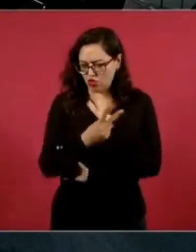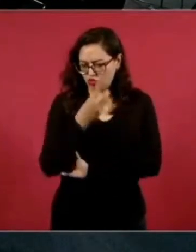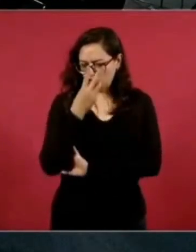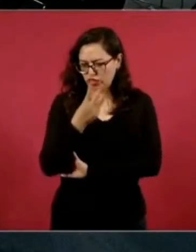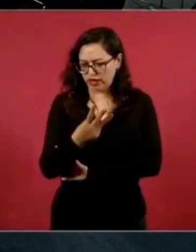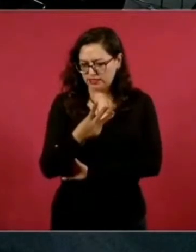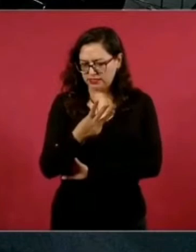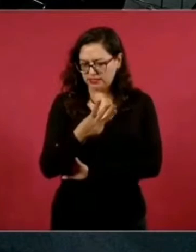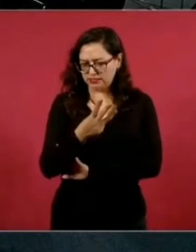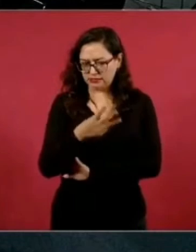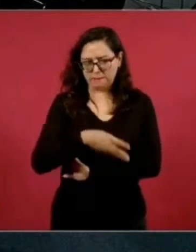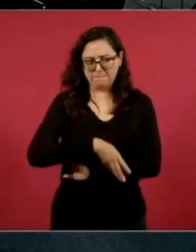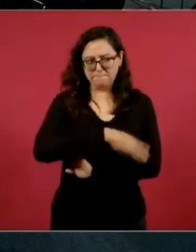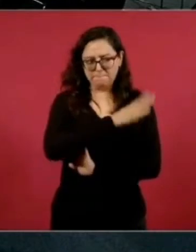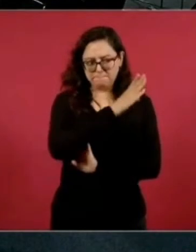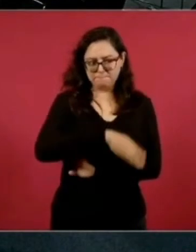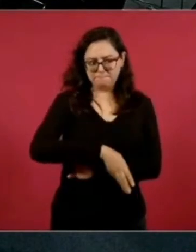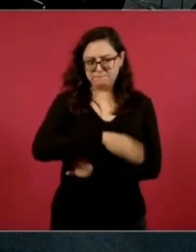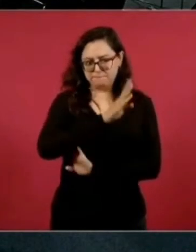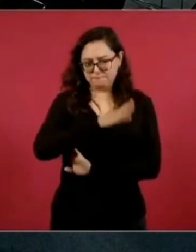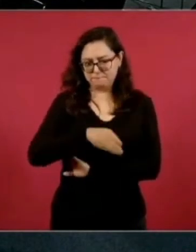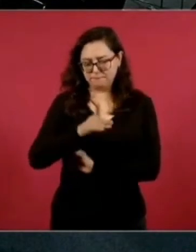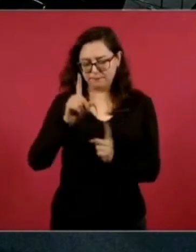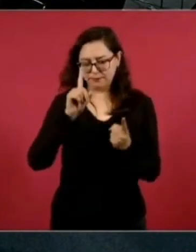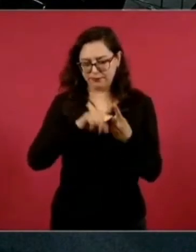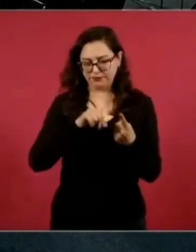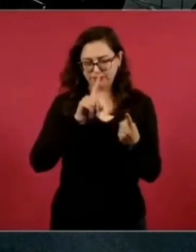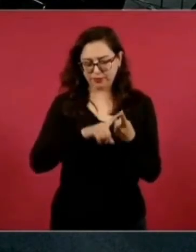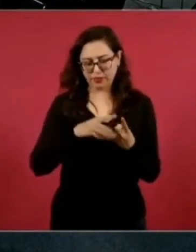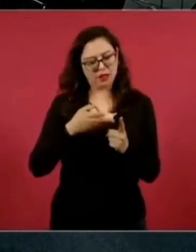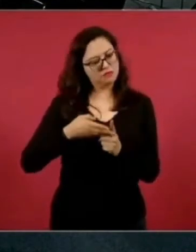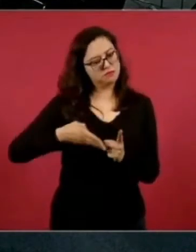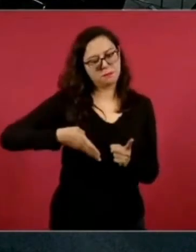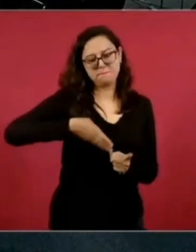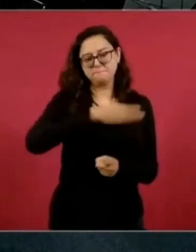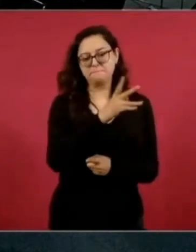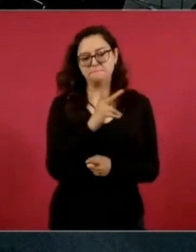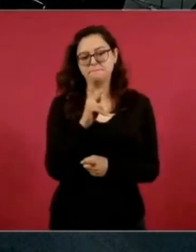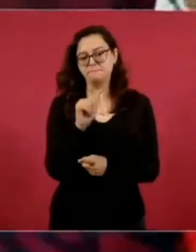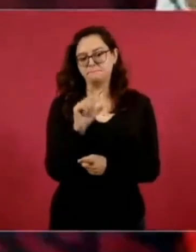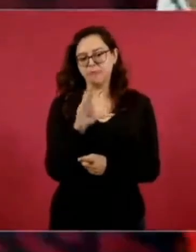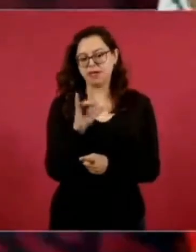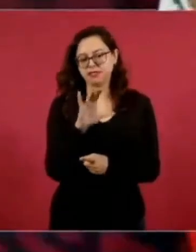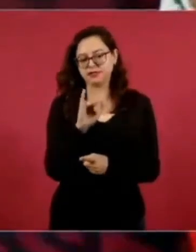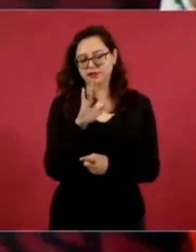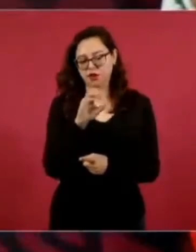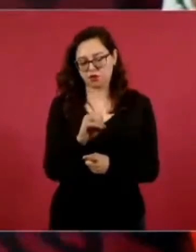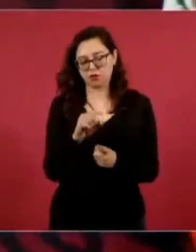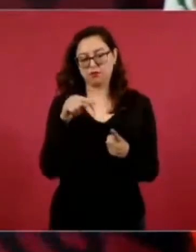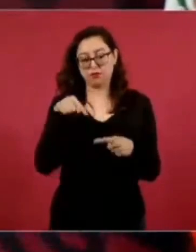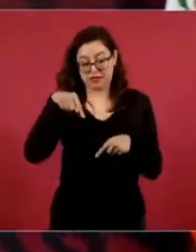Una es la del Pacífico, que es a Guadalajara,